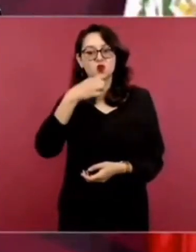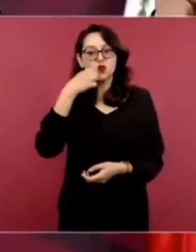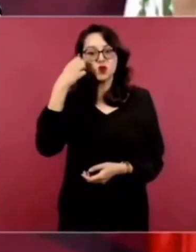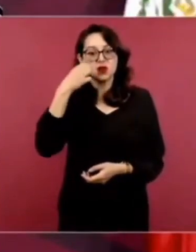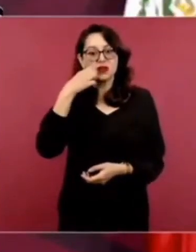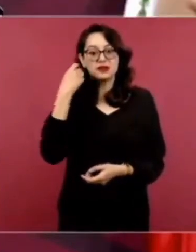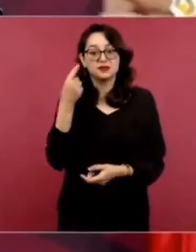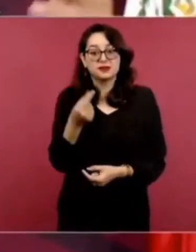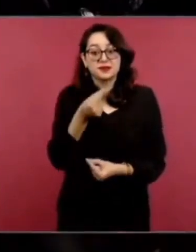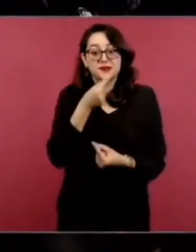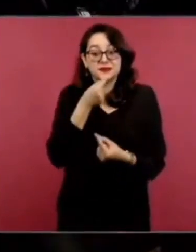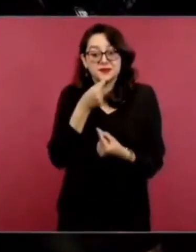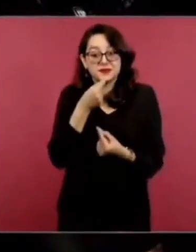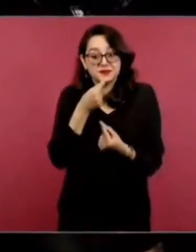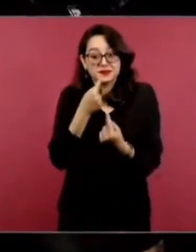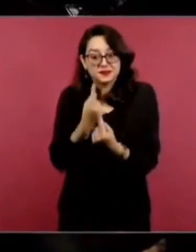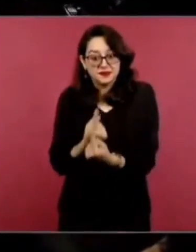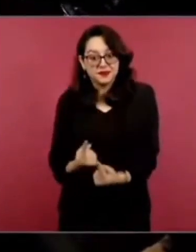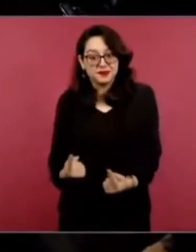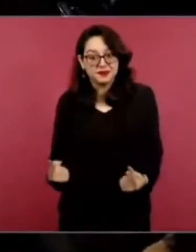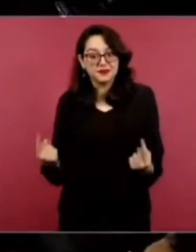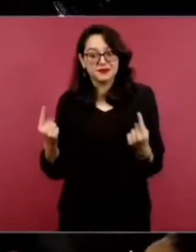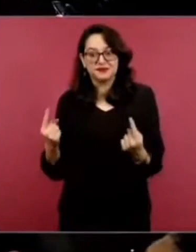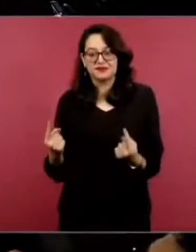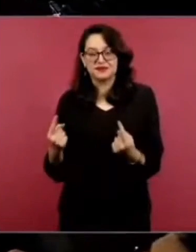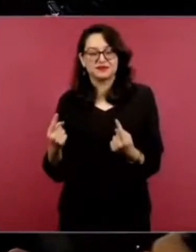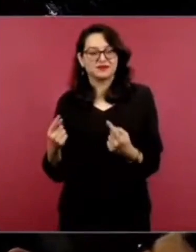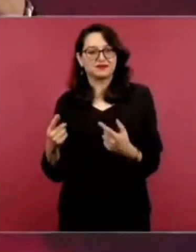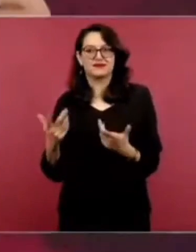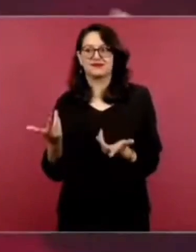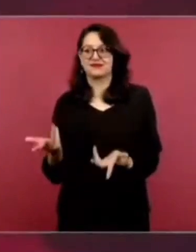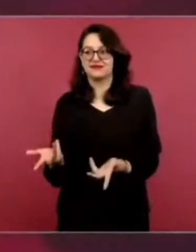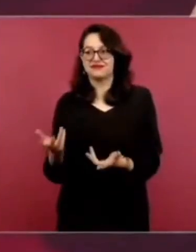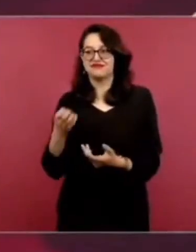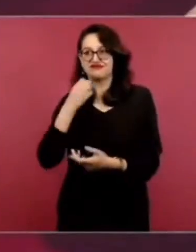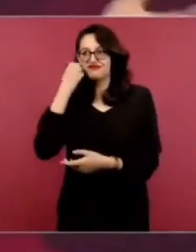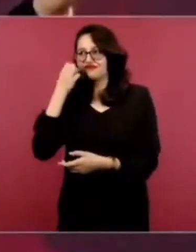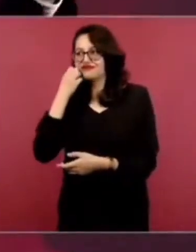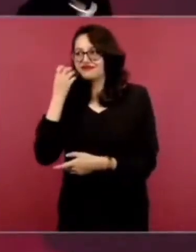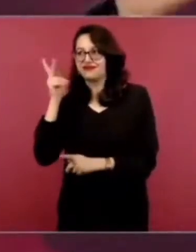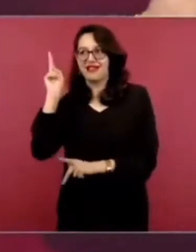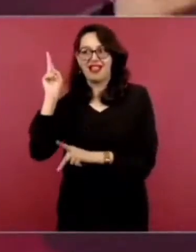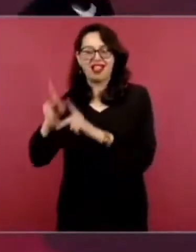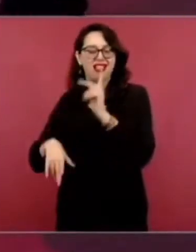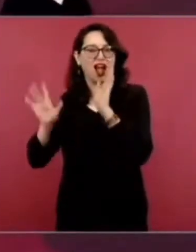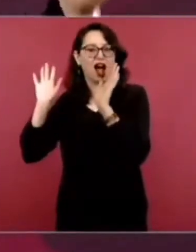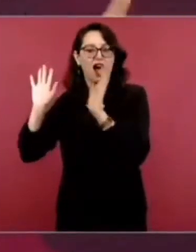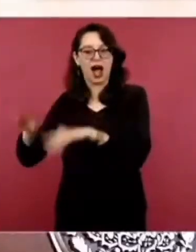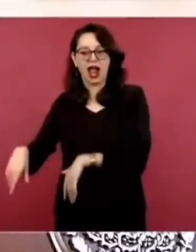salieron, a pesar de que estaba la barra,